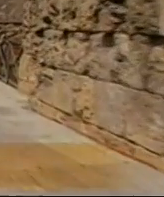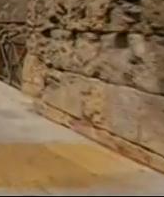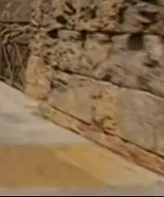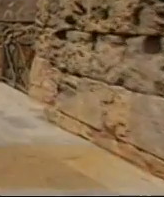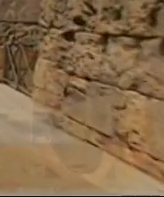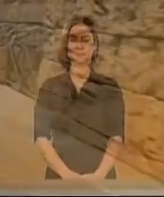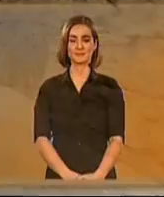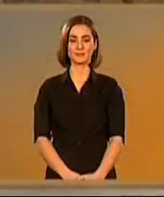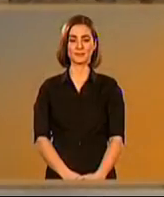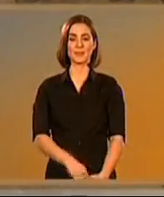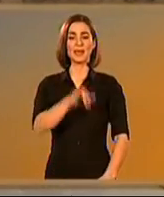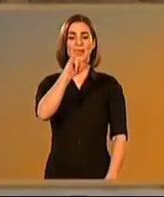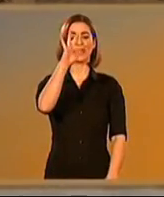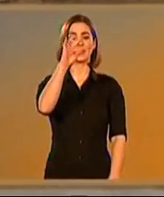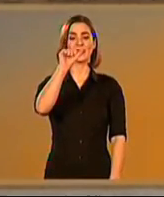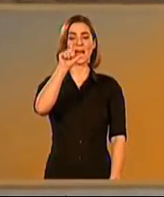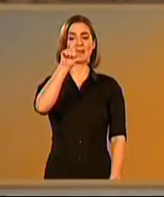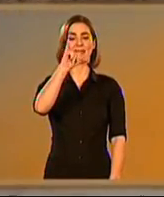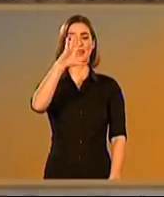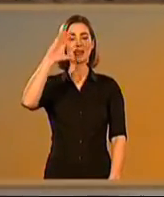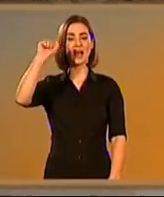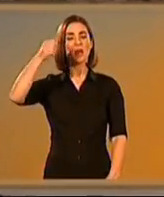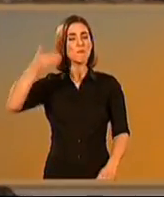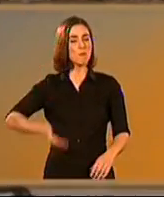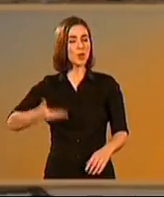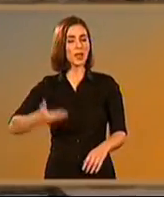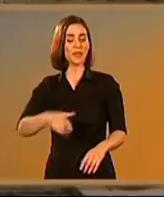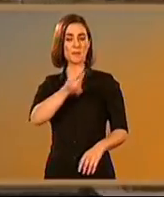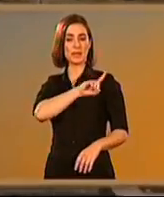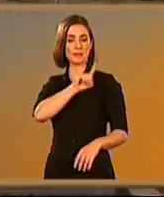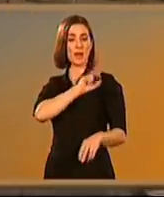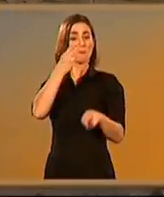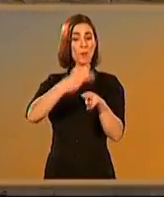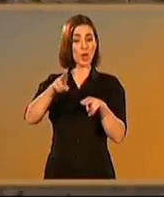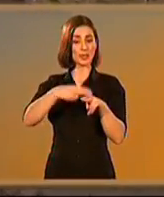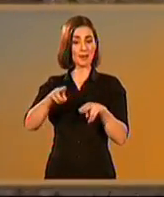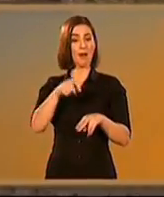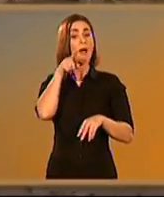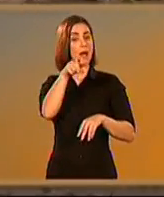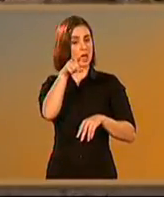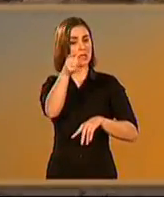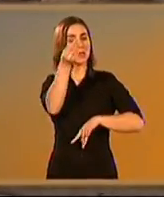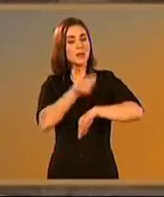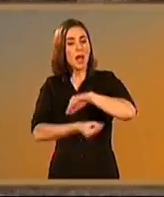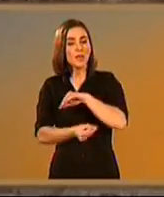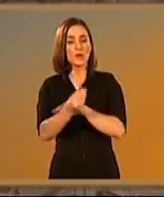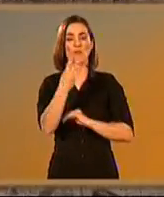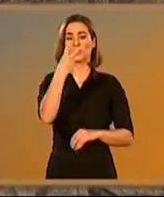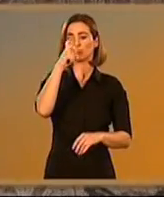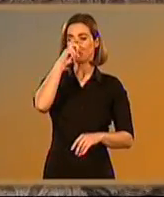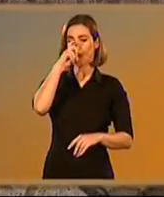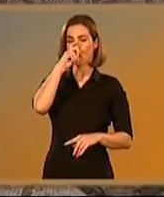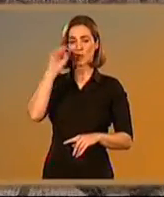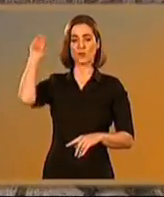De gran importancia militar y política, Itálica acabó siendo con el tiempo una de las ciudades más beneficiadas por la romanización,